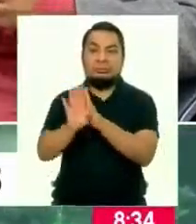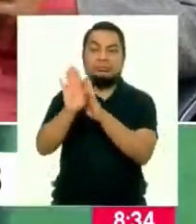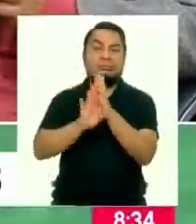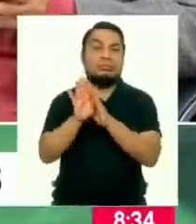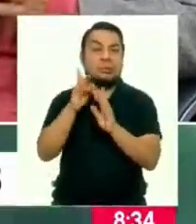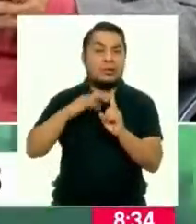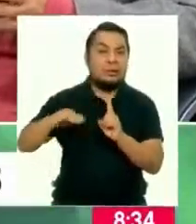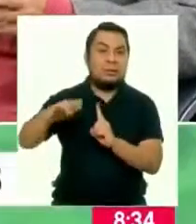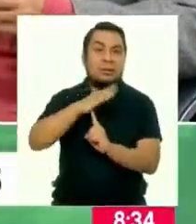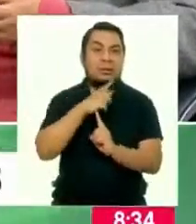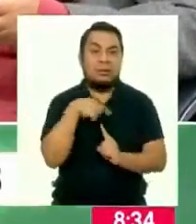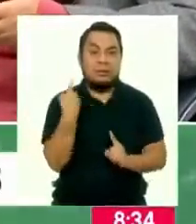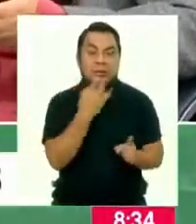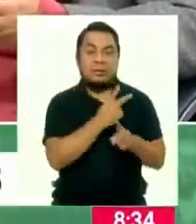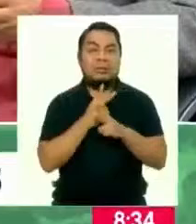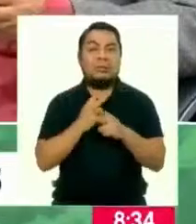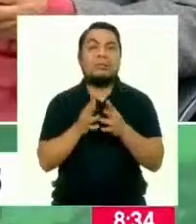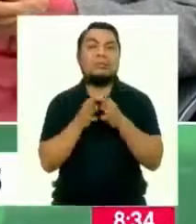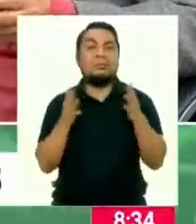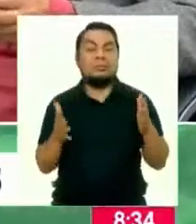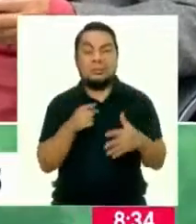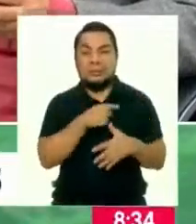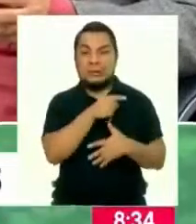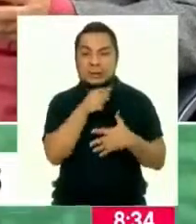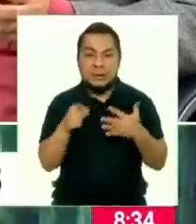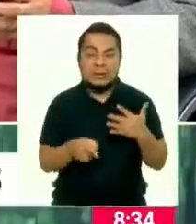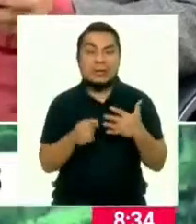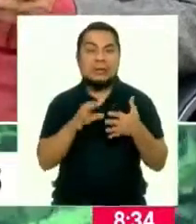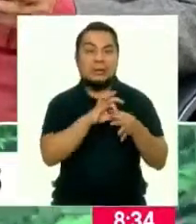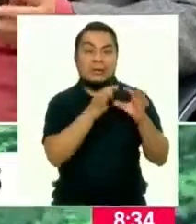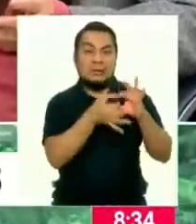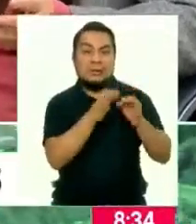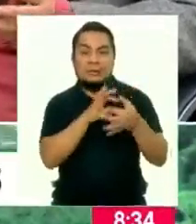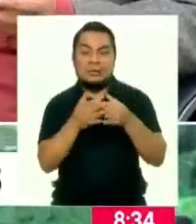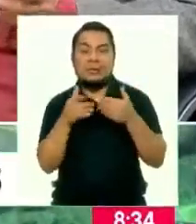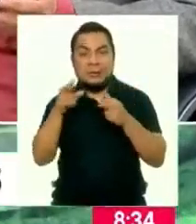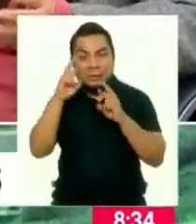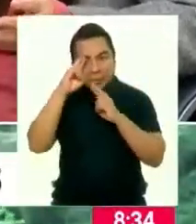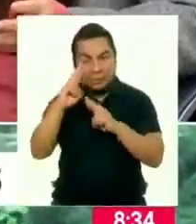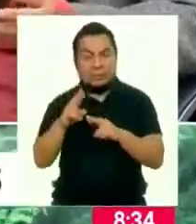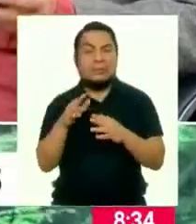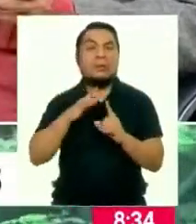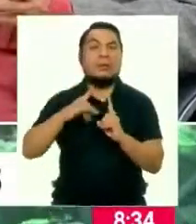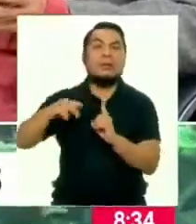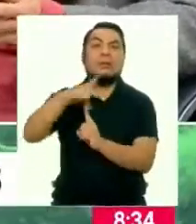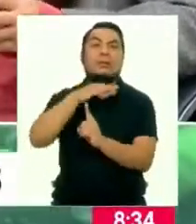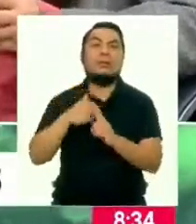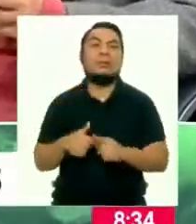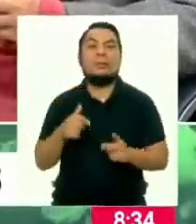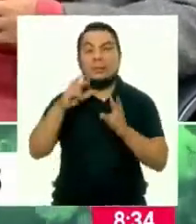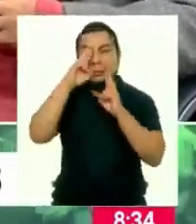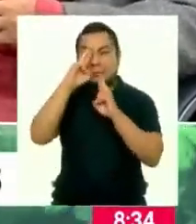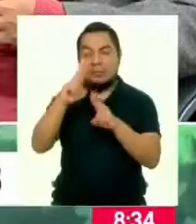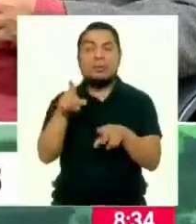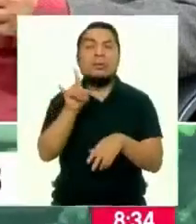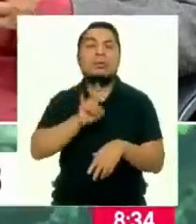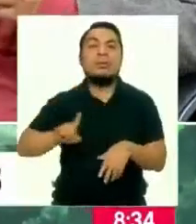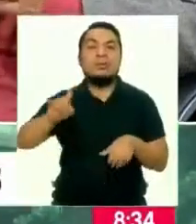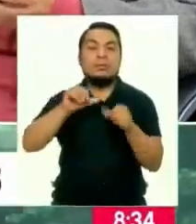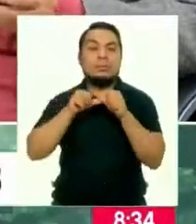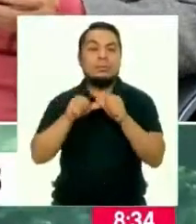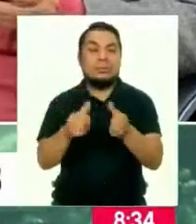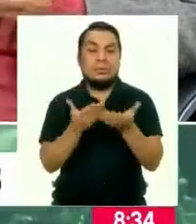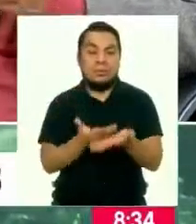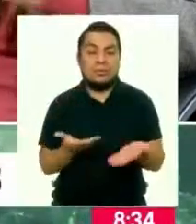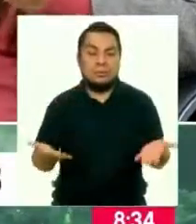el ambiente, nosotros cuidamos muchísimo de que en toda esta cadena se respete el medio ambiente, ¿no? respete el uso sostenible de